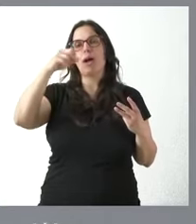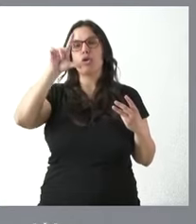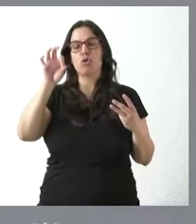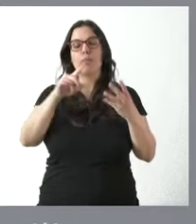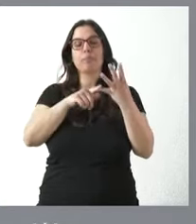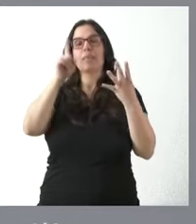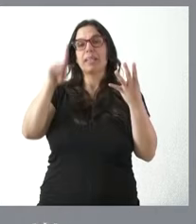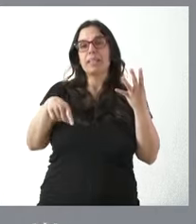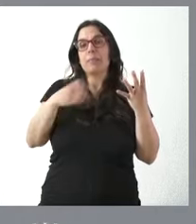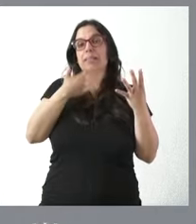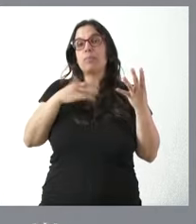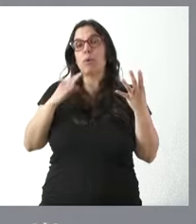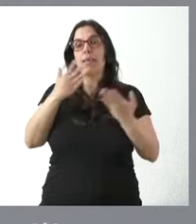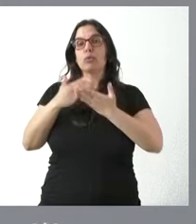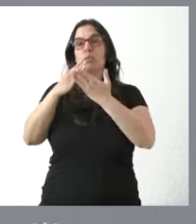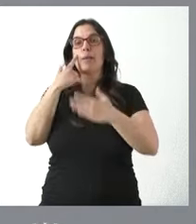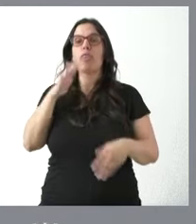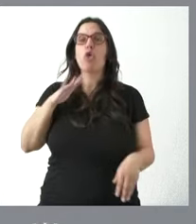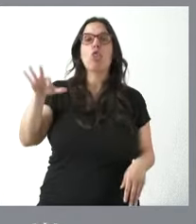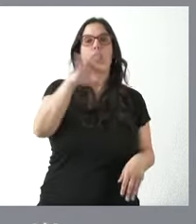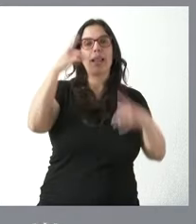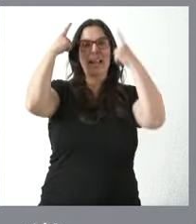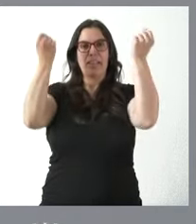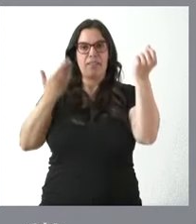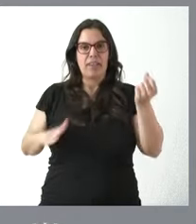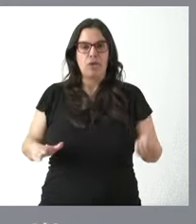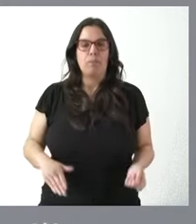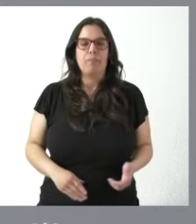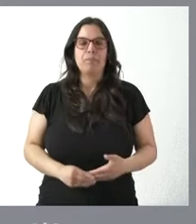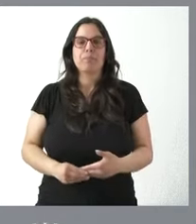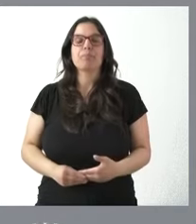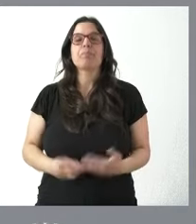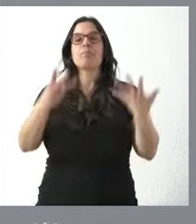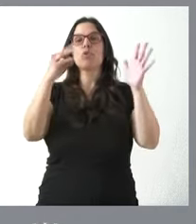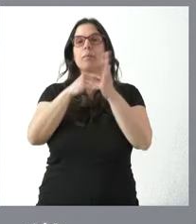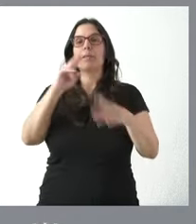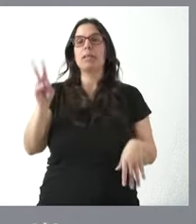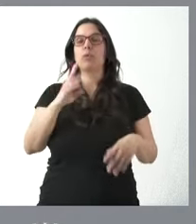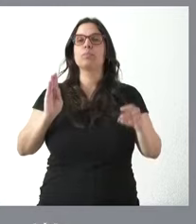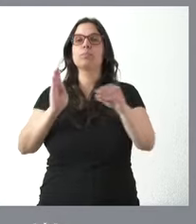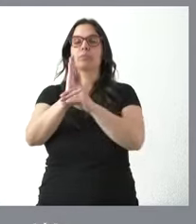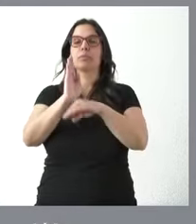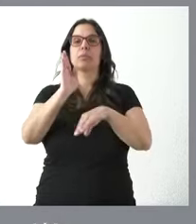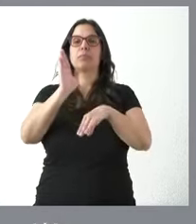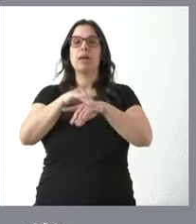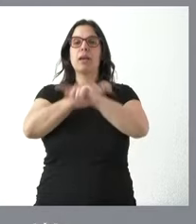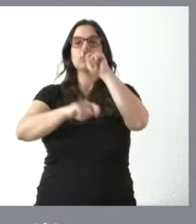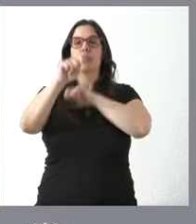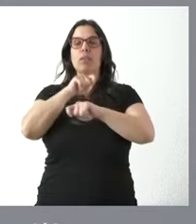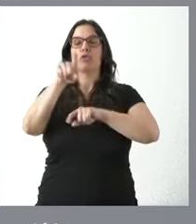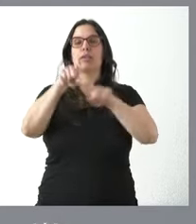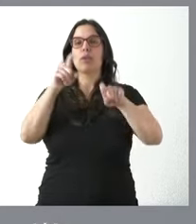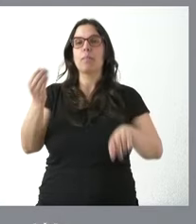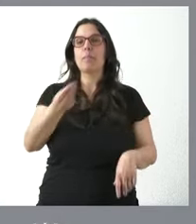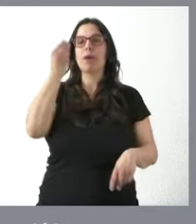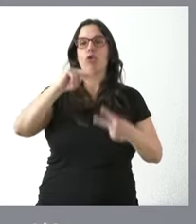reintroducción del INCE ibérico en Castilla y León. 80.000 euros es la subvención que se destina a la Asociación para la Selección y Mejora